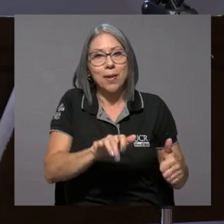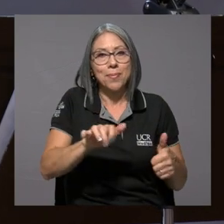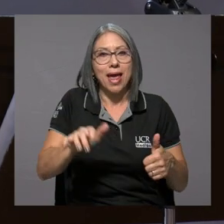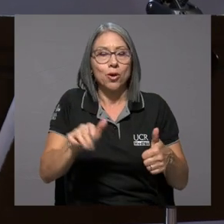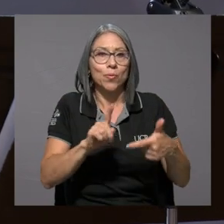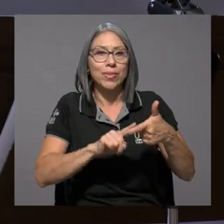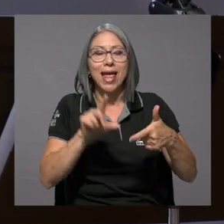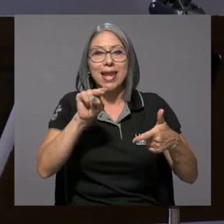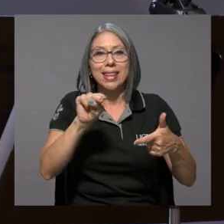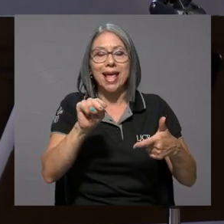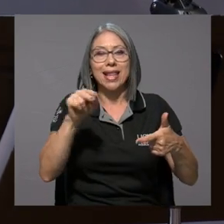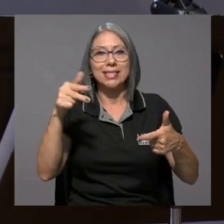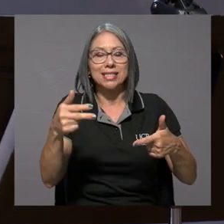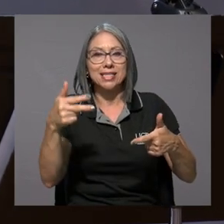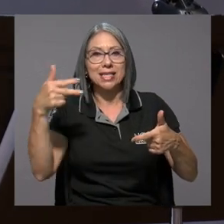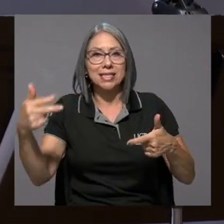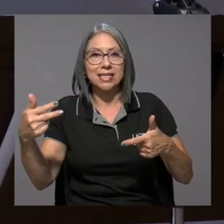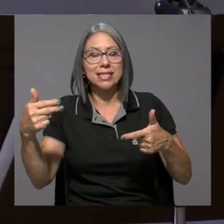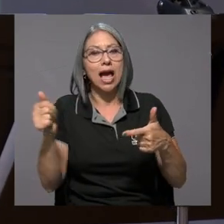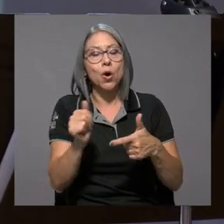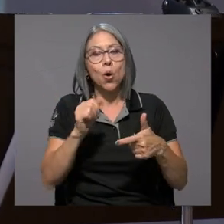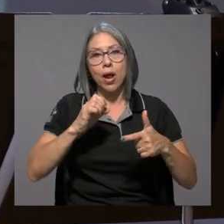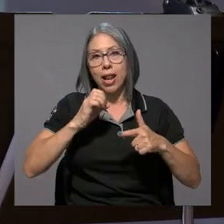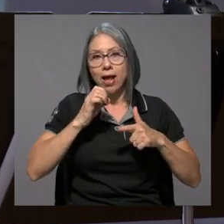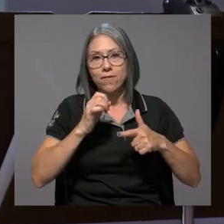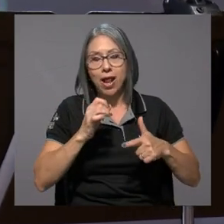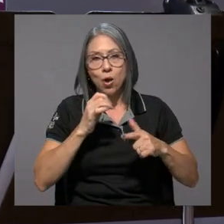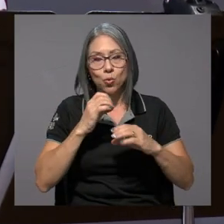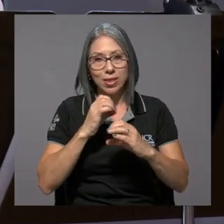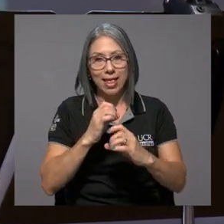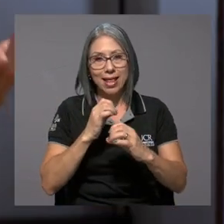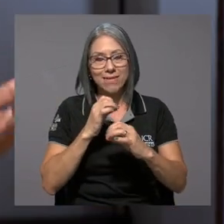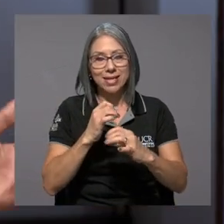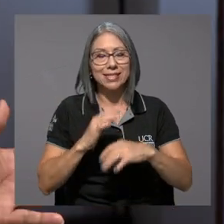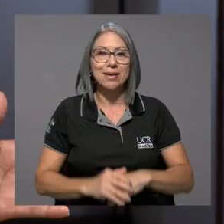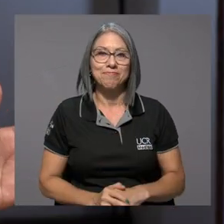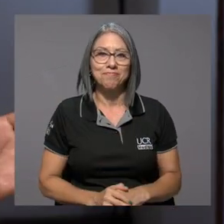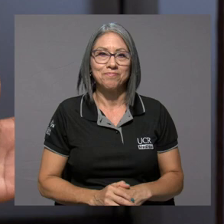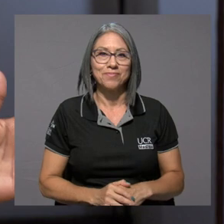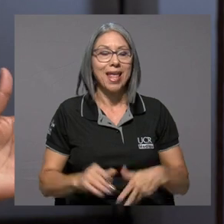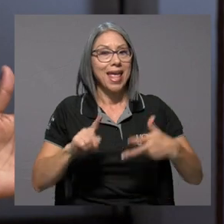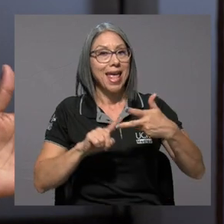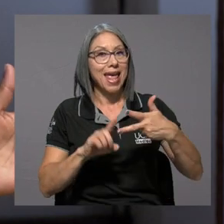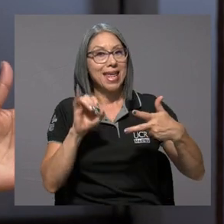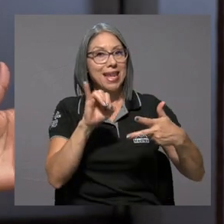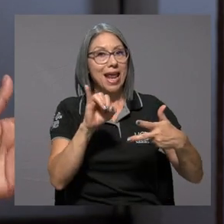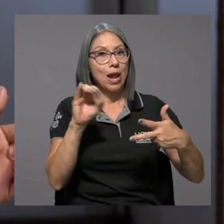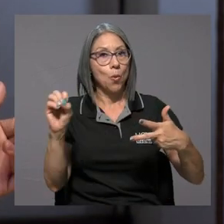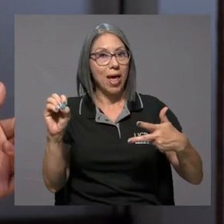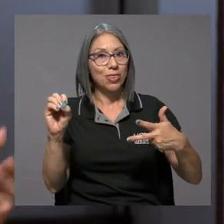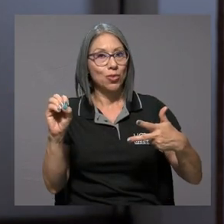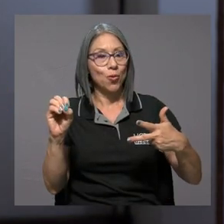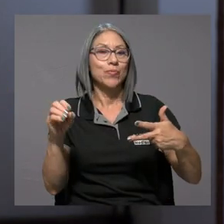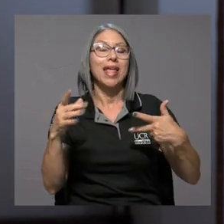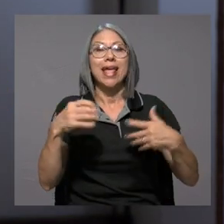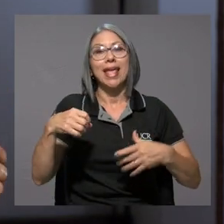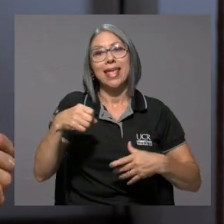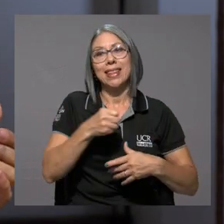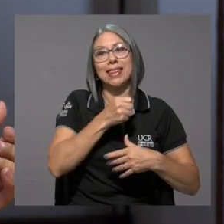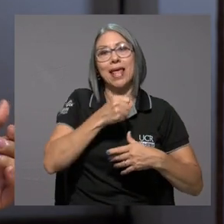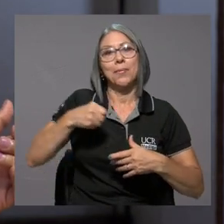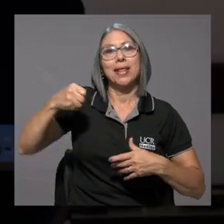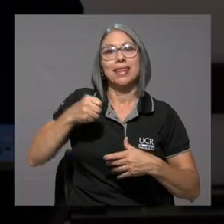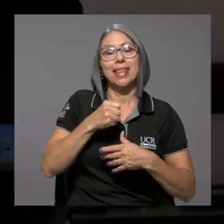Natalia Chinchilla Chinchilla en la flauta traversa e Ileana Obando, intérprete cabécar,